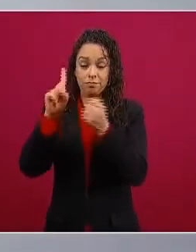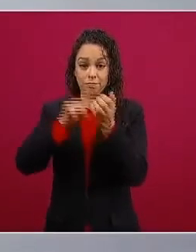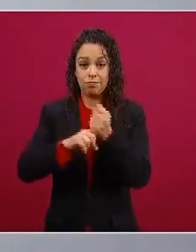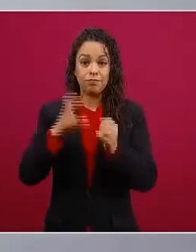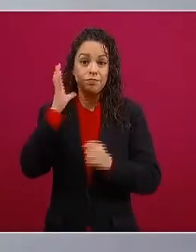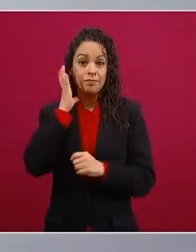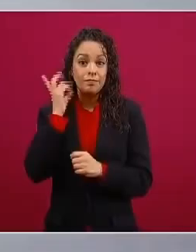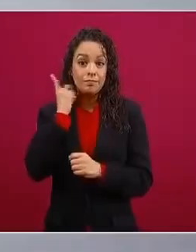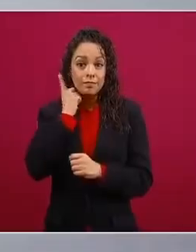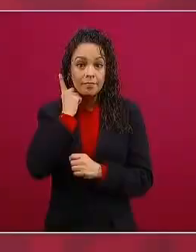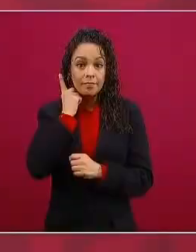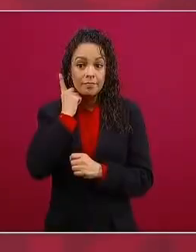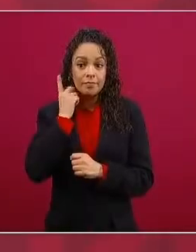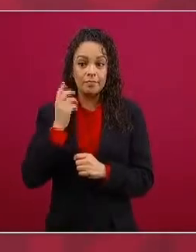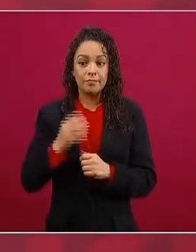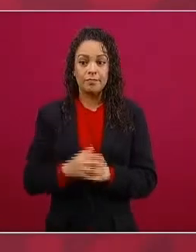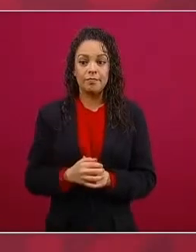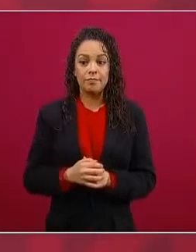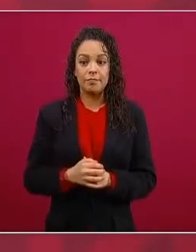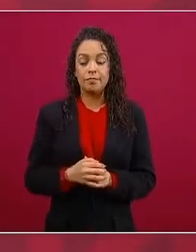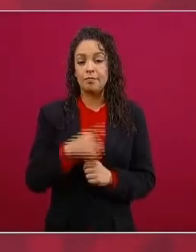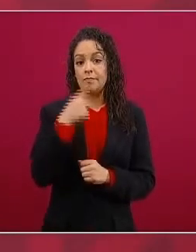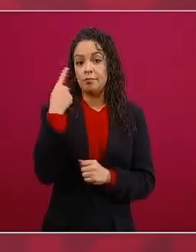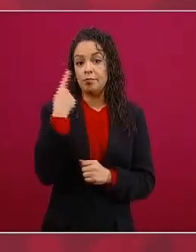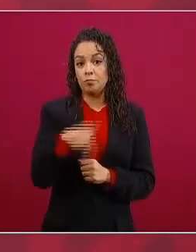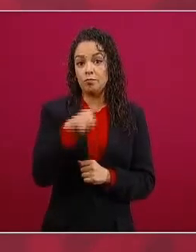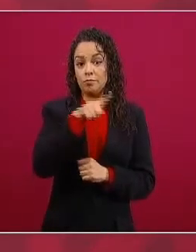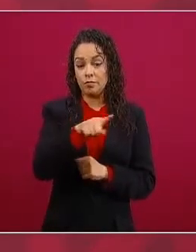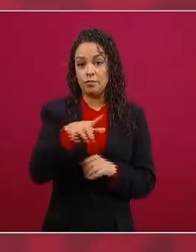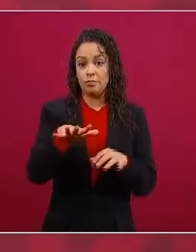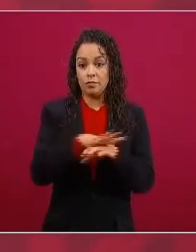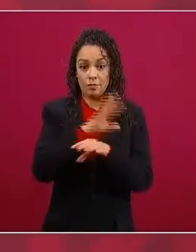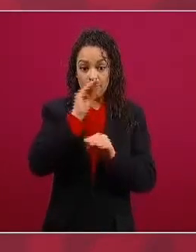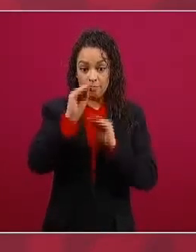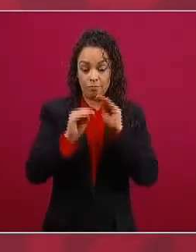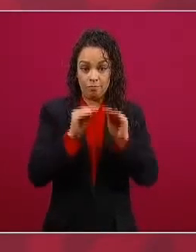se ajustaron las constituciones y las leyes